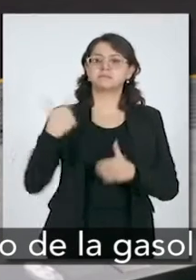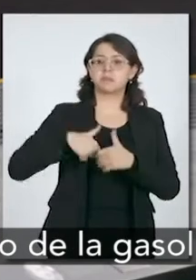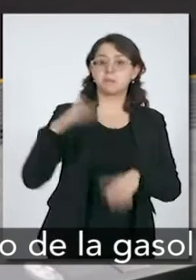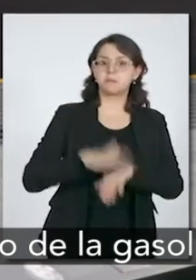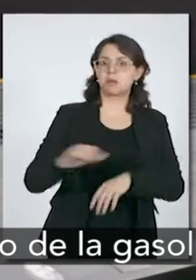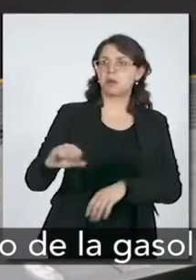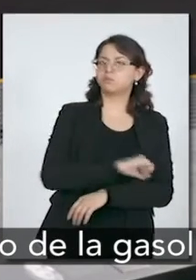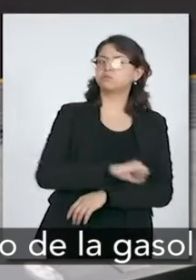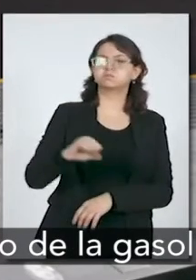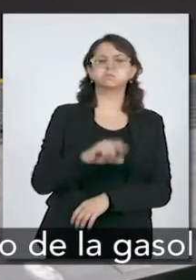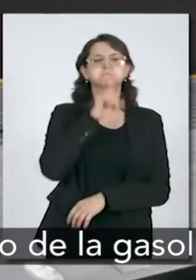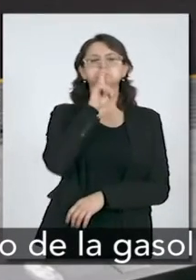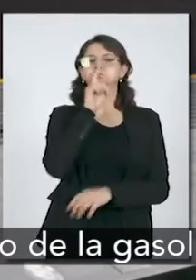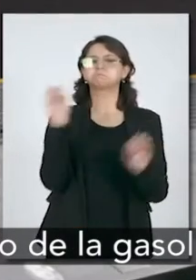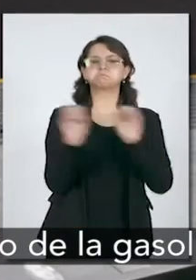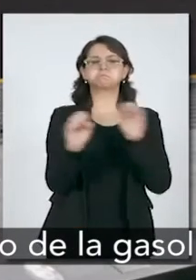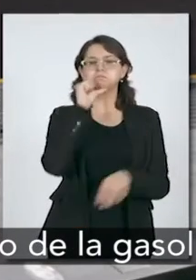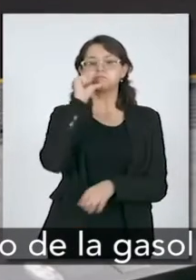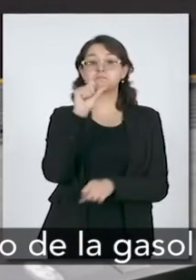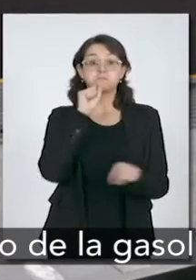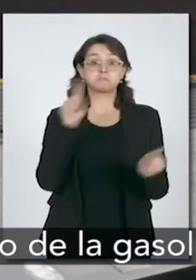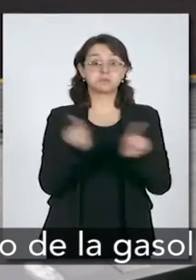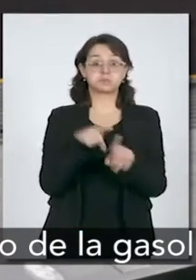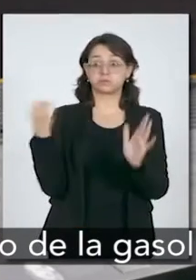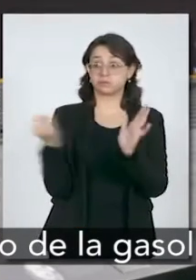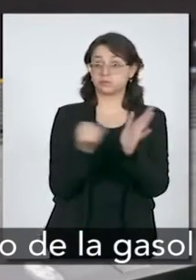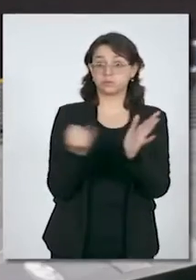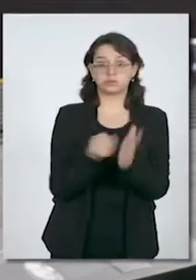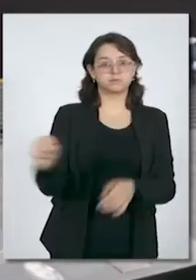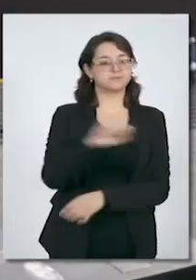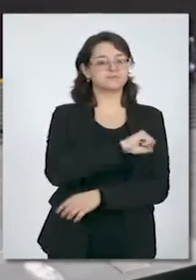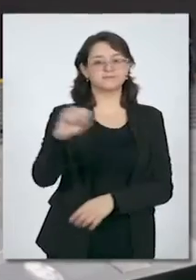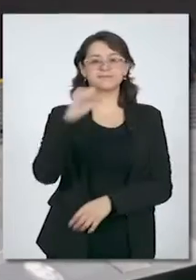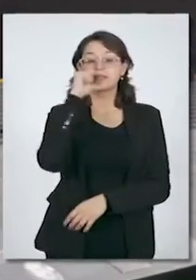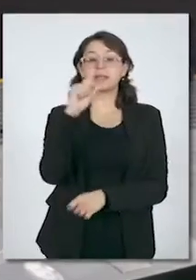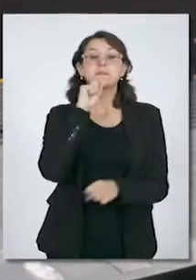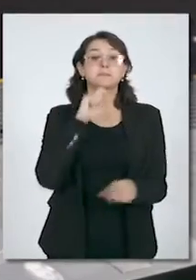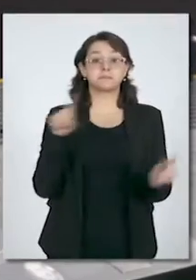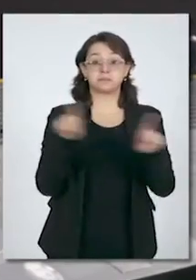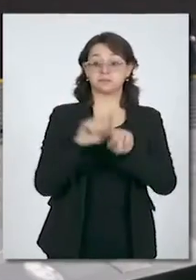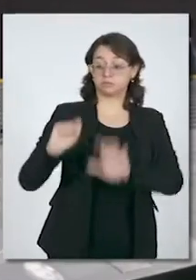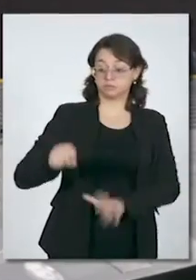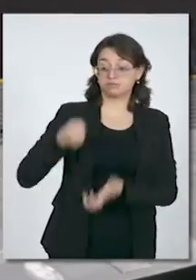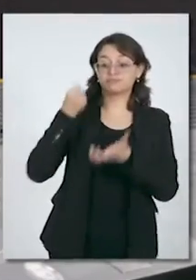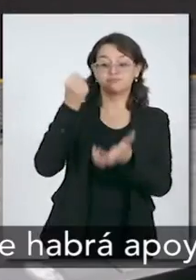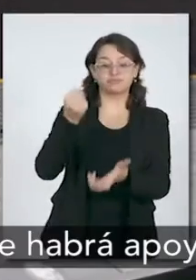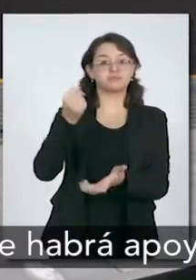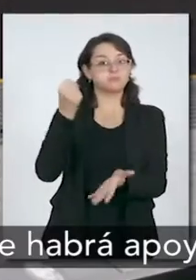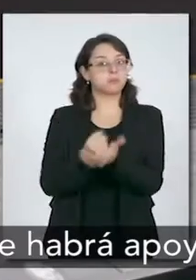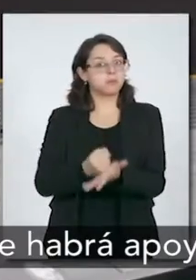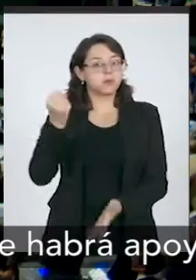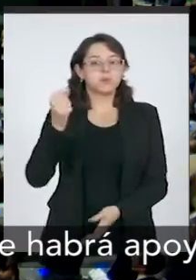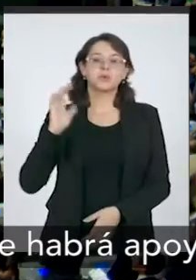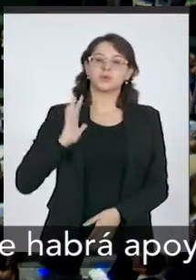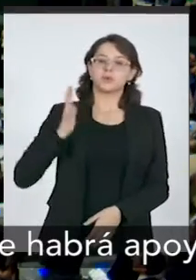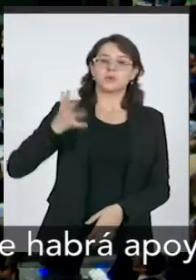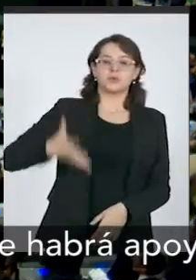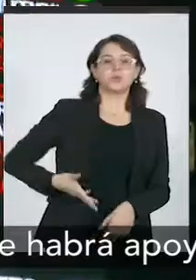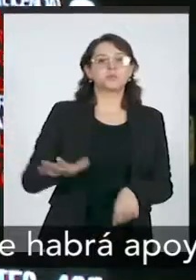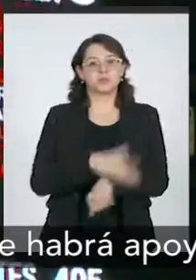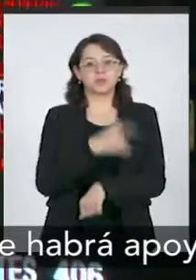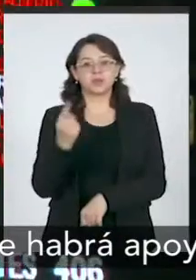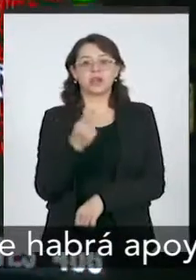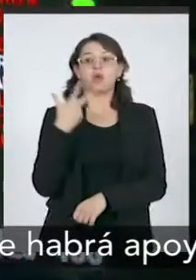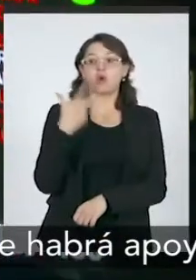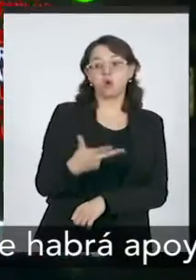endeuda al país, no se incrementa el precio de la gasolina y no se aumentan los impuestos. Y muy orgullosos del presupuesto que